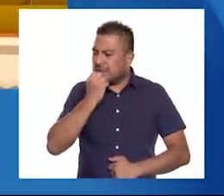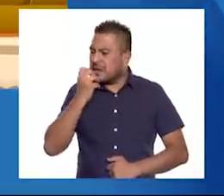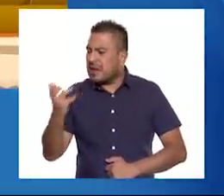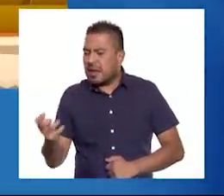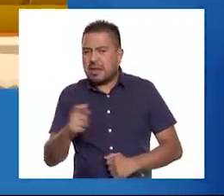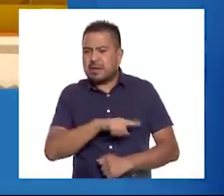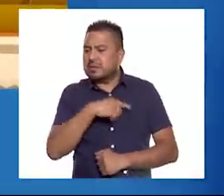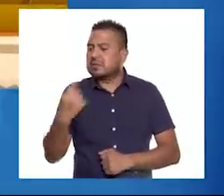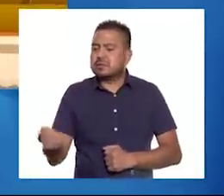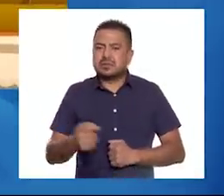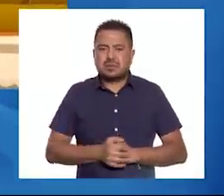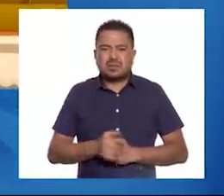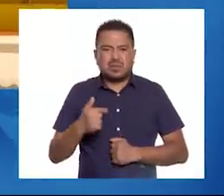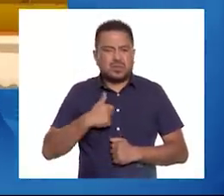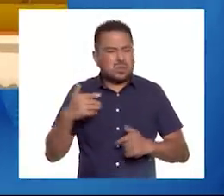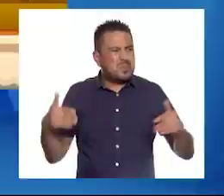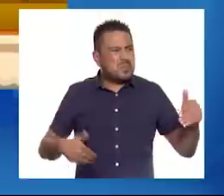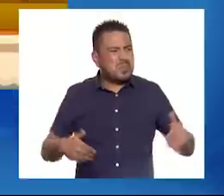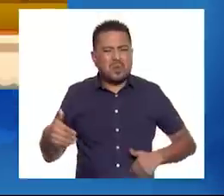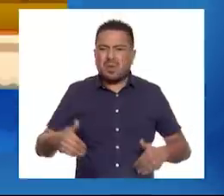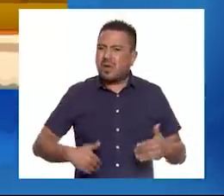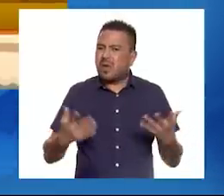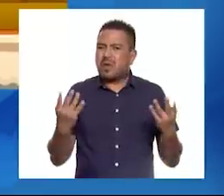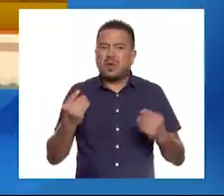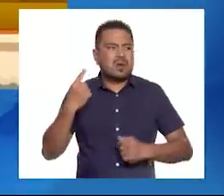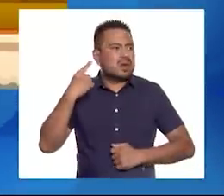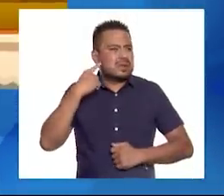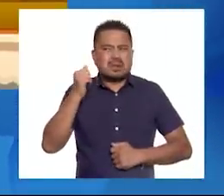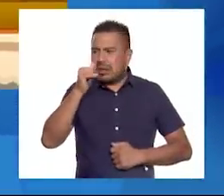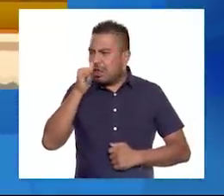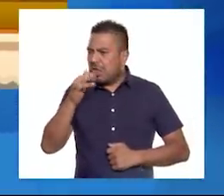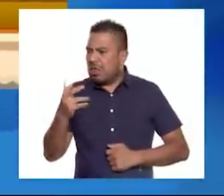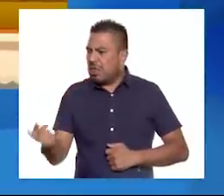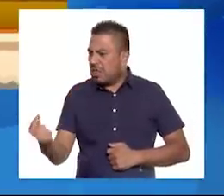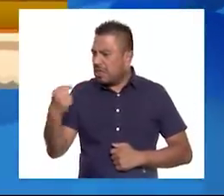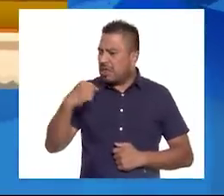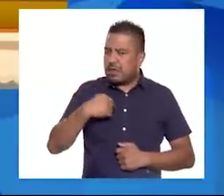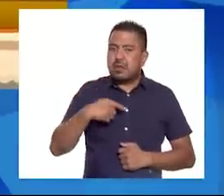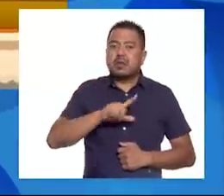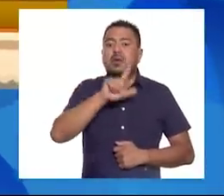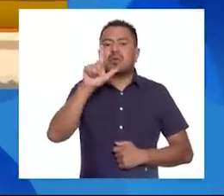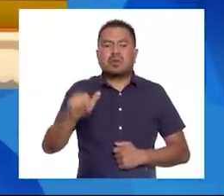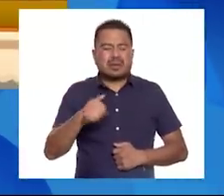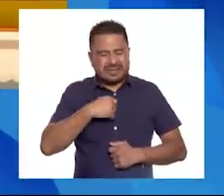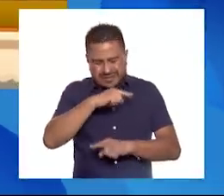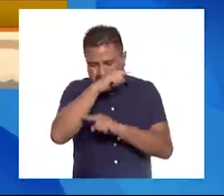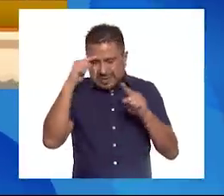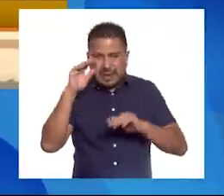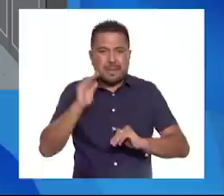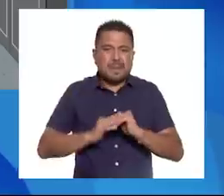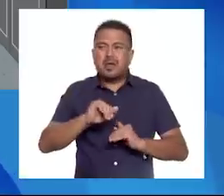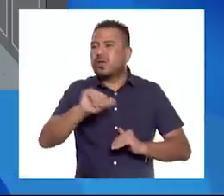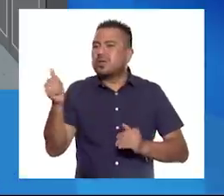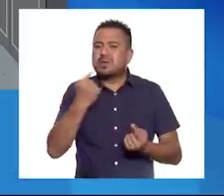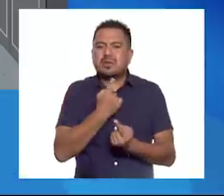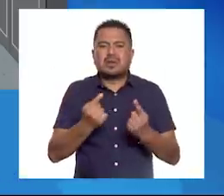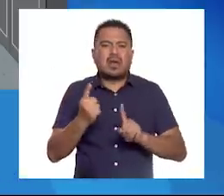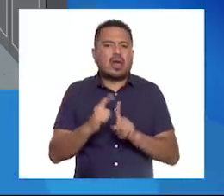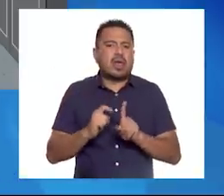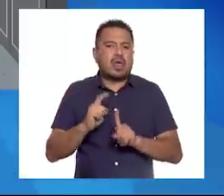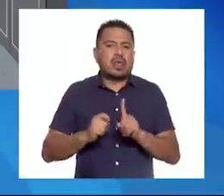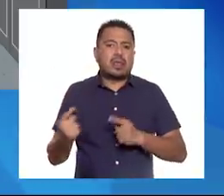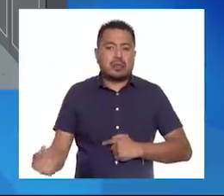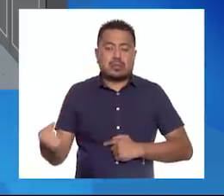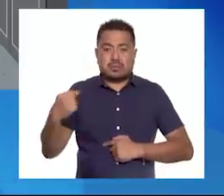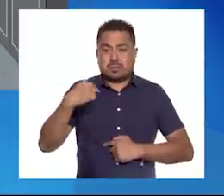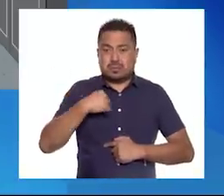Pues me molesté muchísimo al escuchar su reclamo, pero luego me enfado más que otros niños se burlaran de